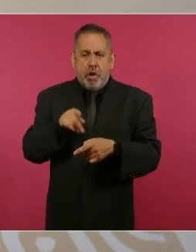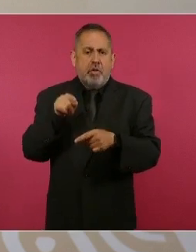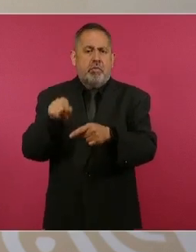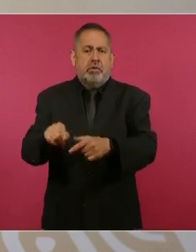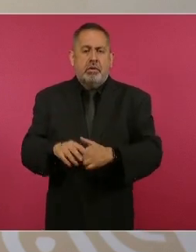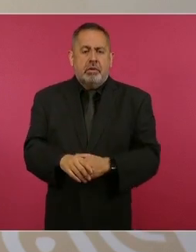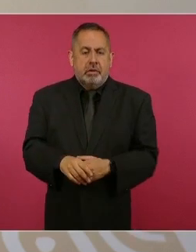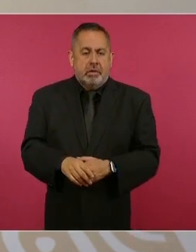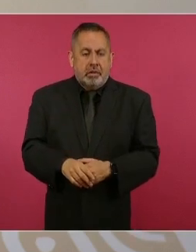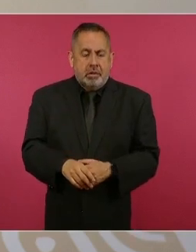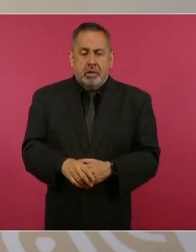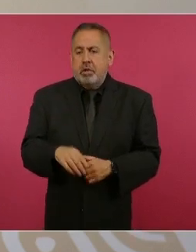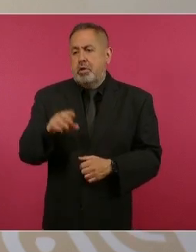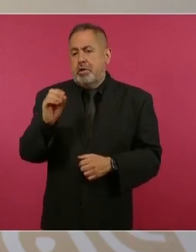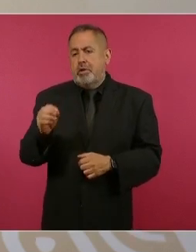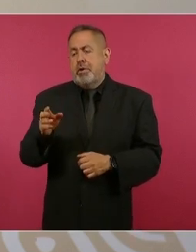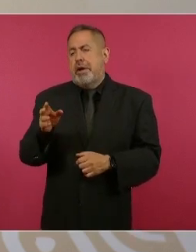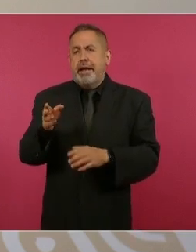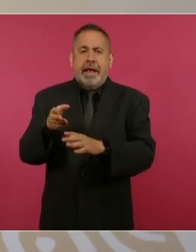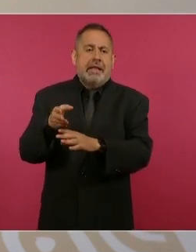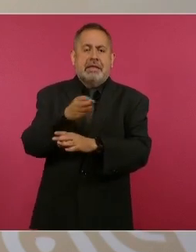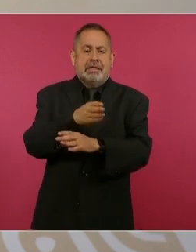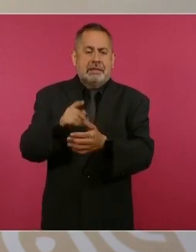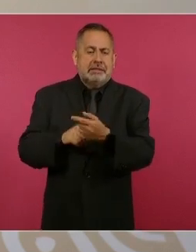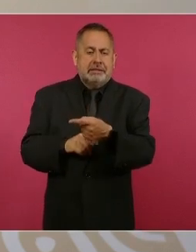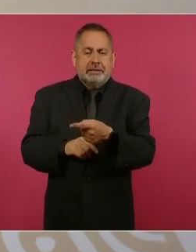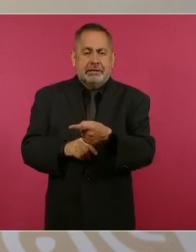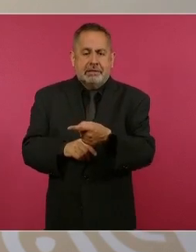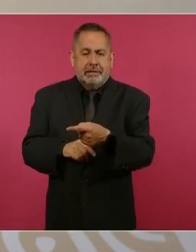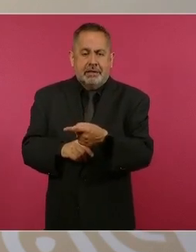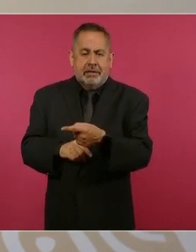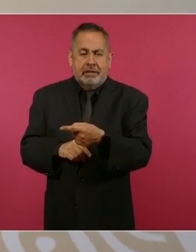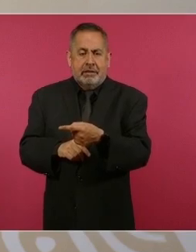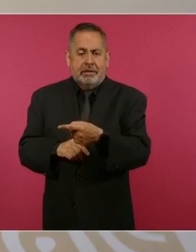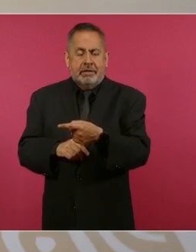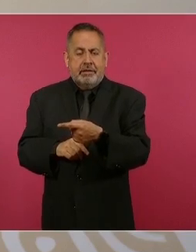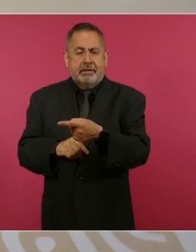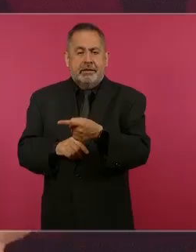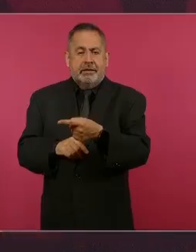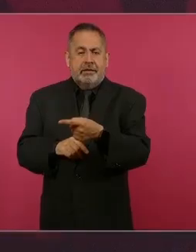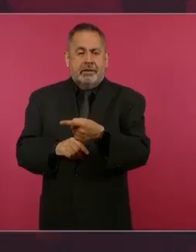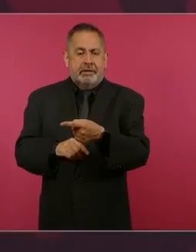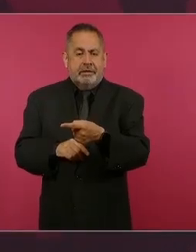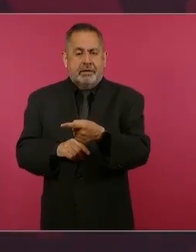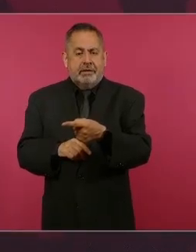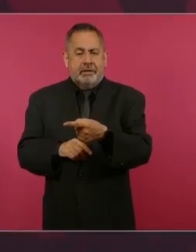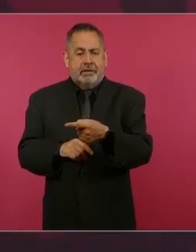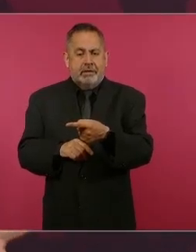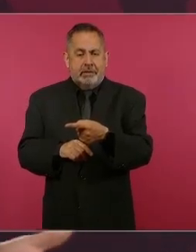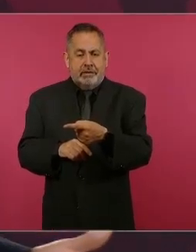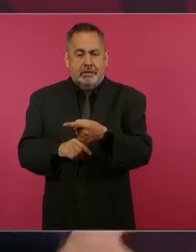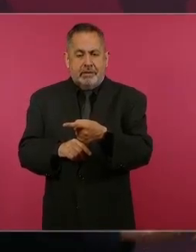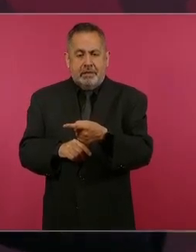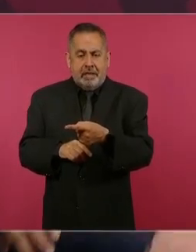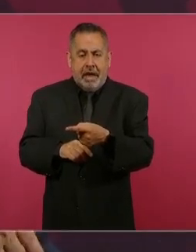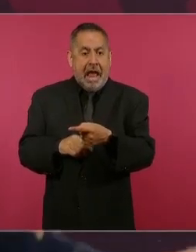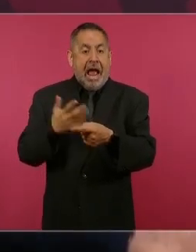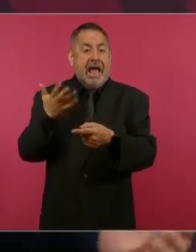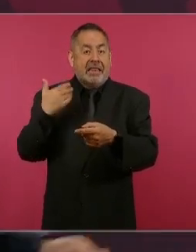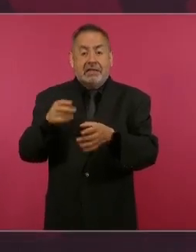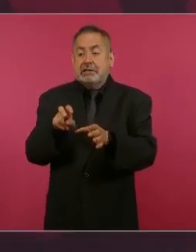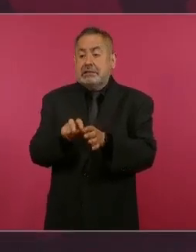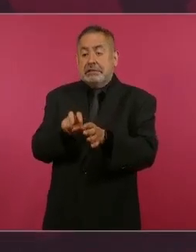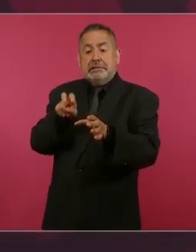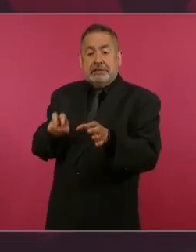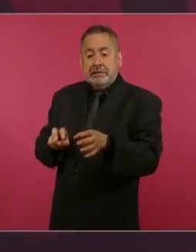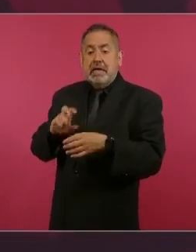Pero antes se pudieron bajar en Chichen Itzá,